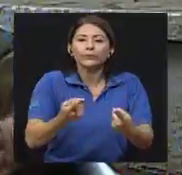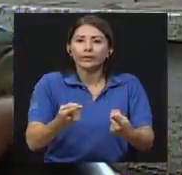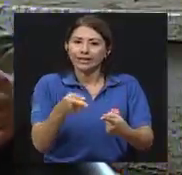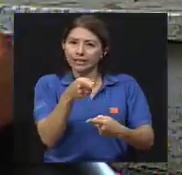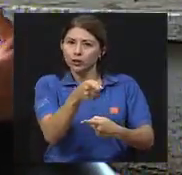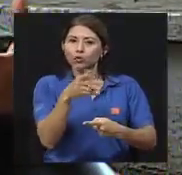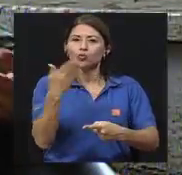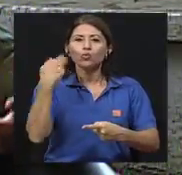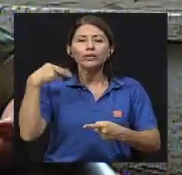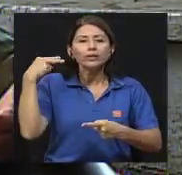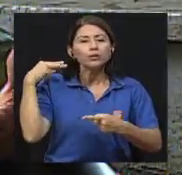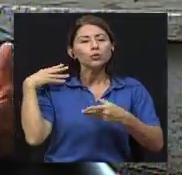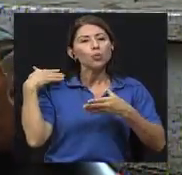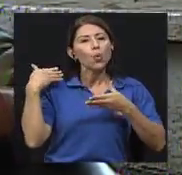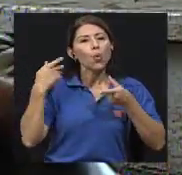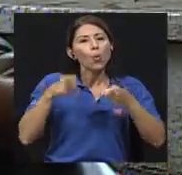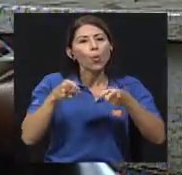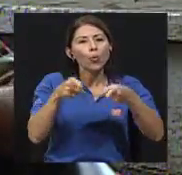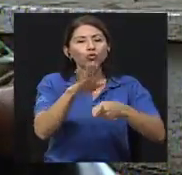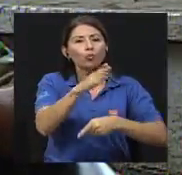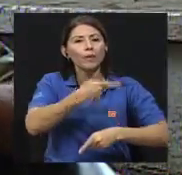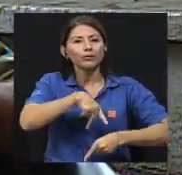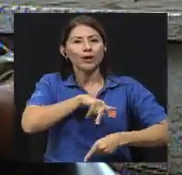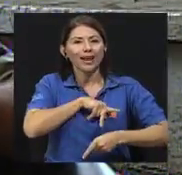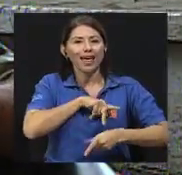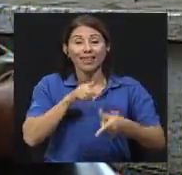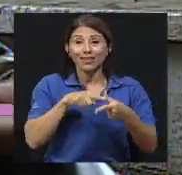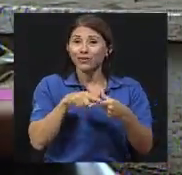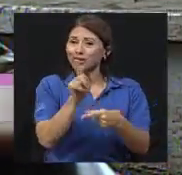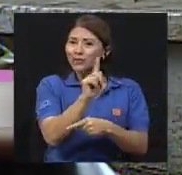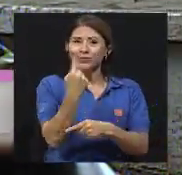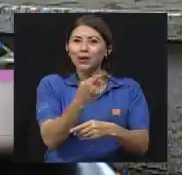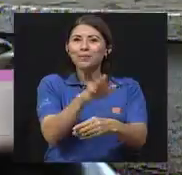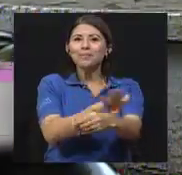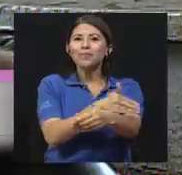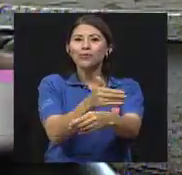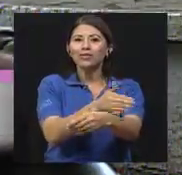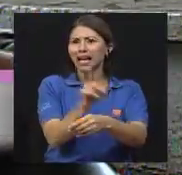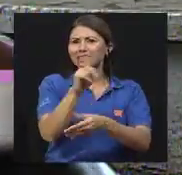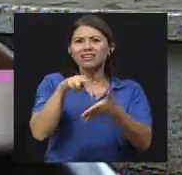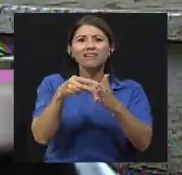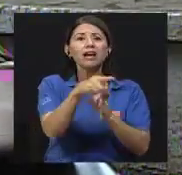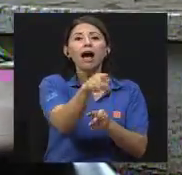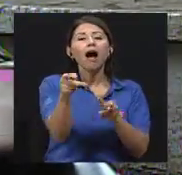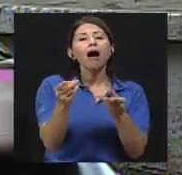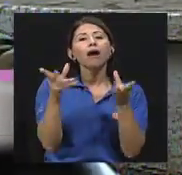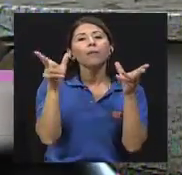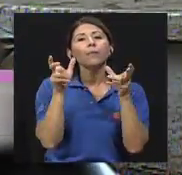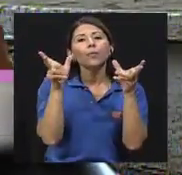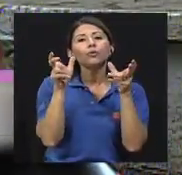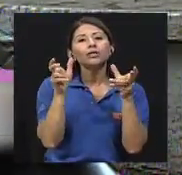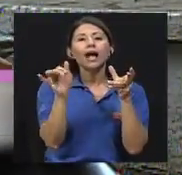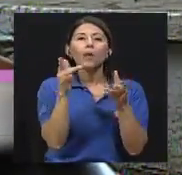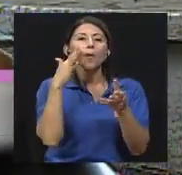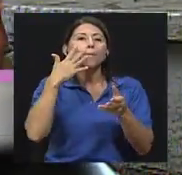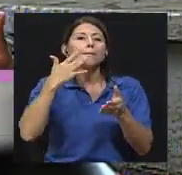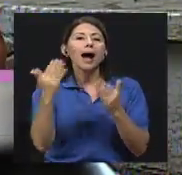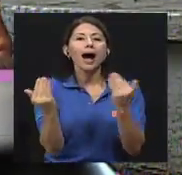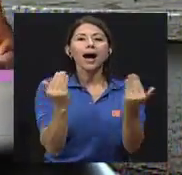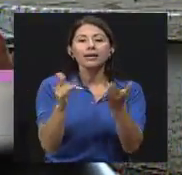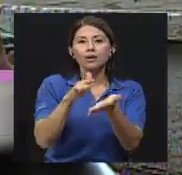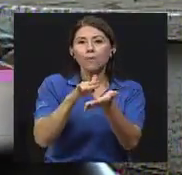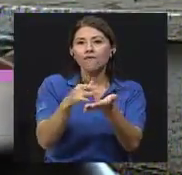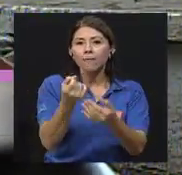De su historia y de su personalidad, ¿verdad? Entonces, no es tanto la música por sí misma. No es que uno administra música como administrar un